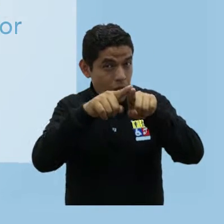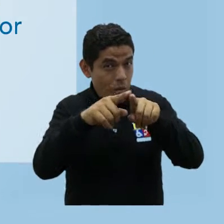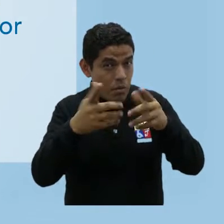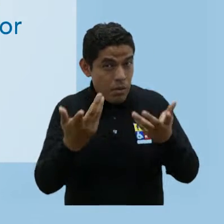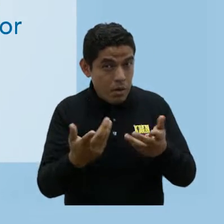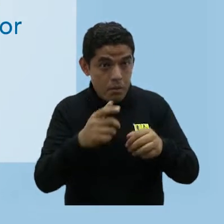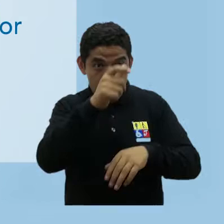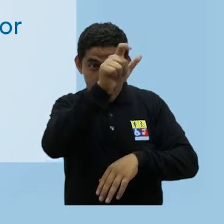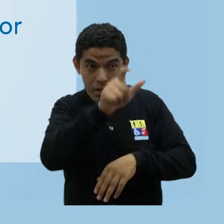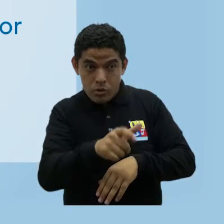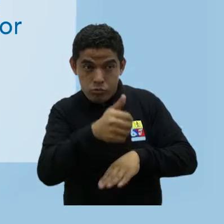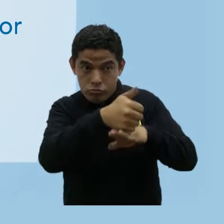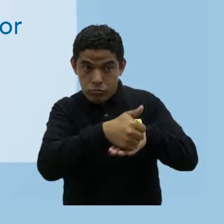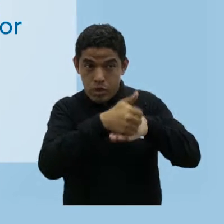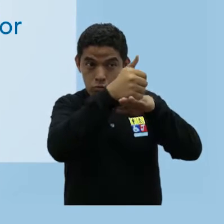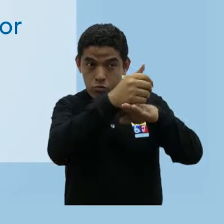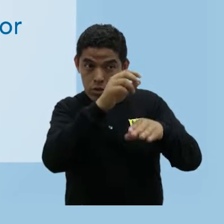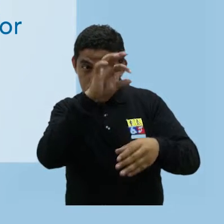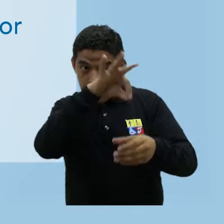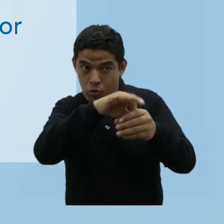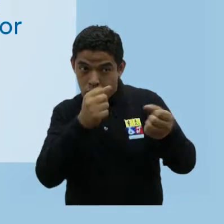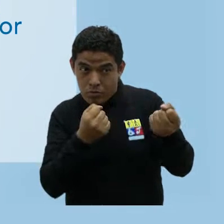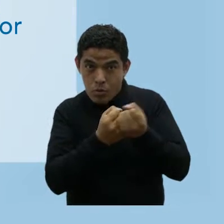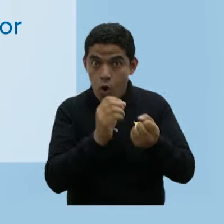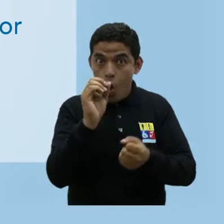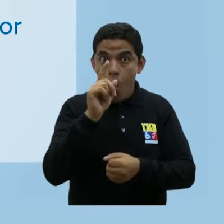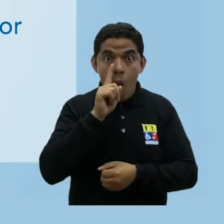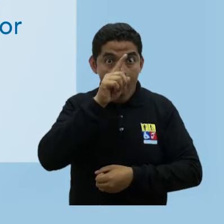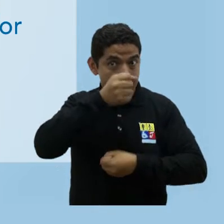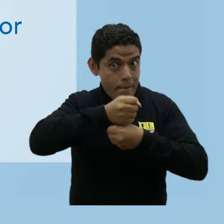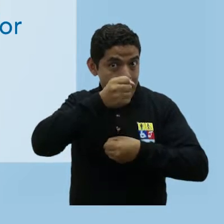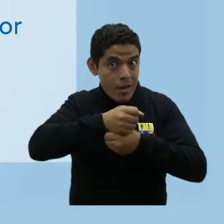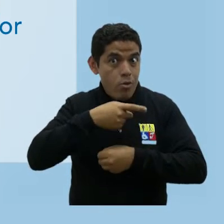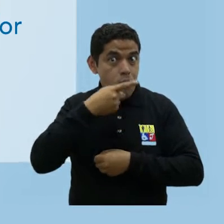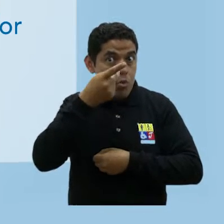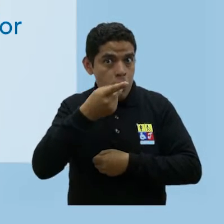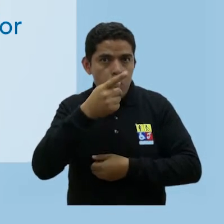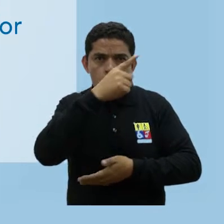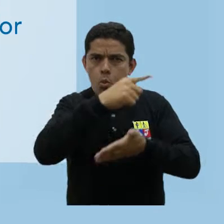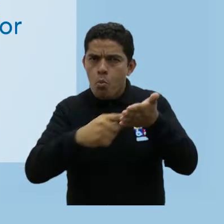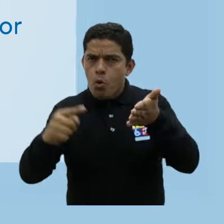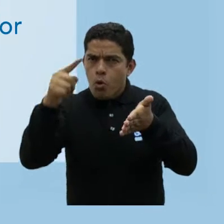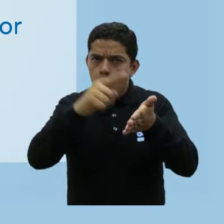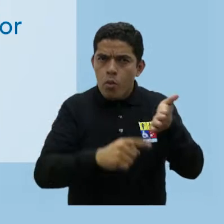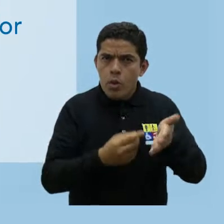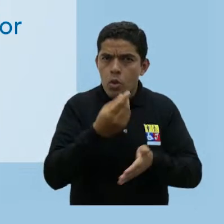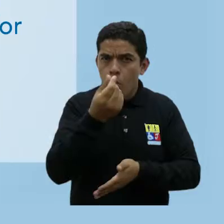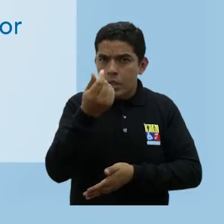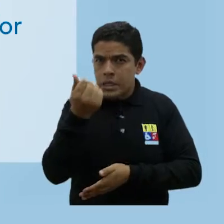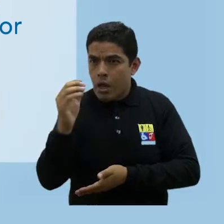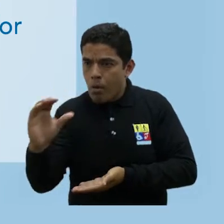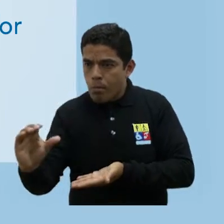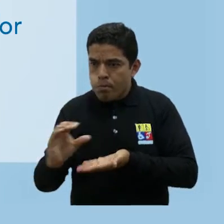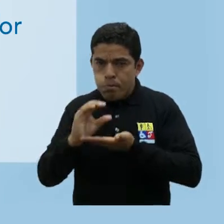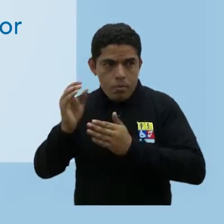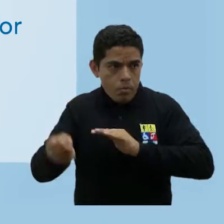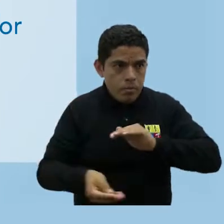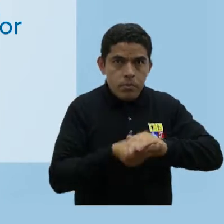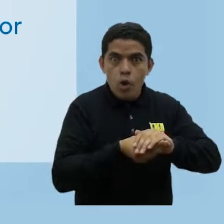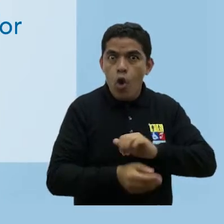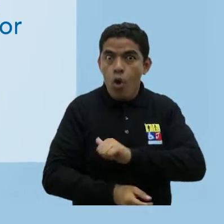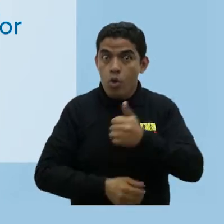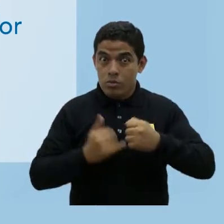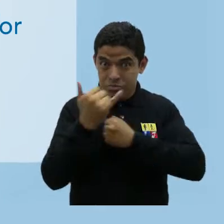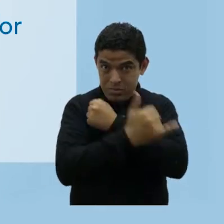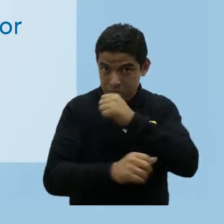en que para desempeñar una dignidad de elección popular o para ser servidor público se establezca como prohibición tener bienes o capitales de